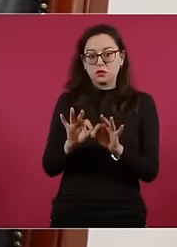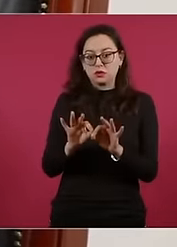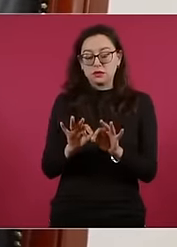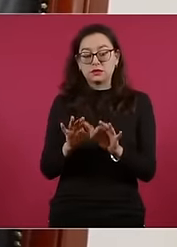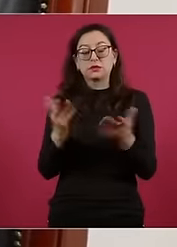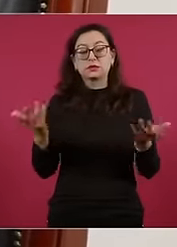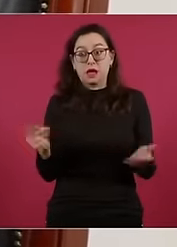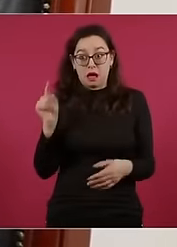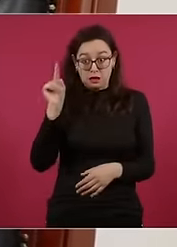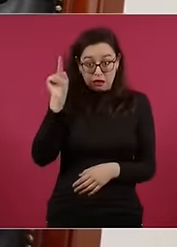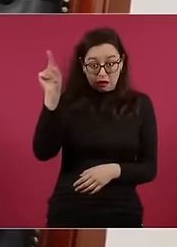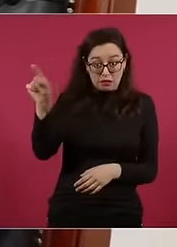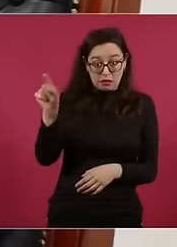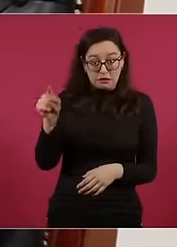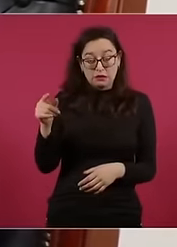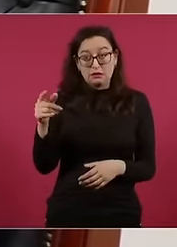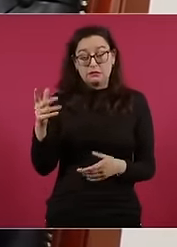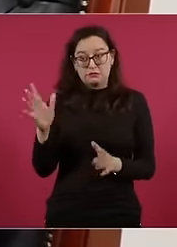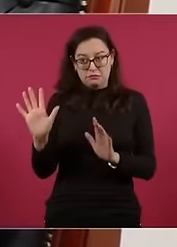gobiernos